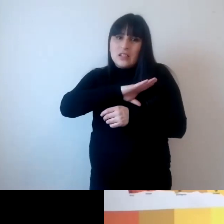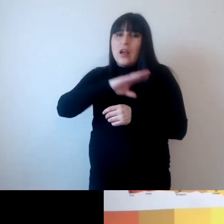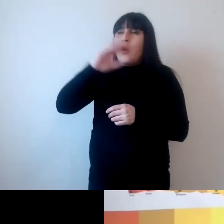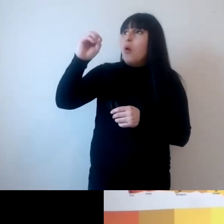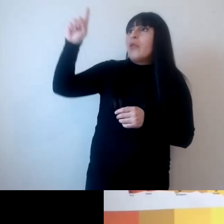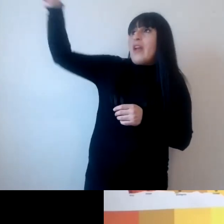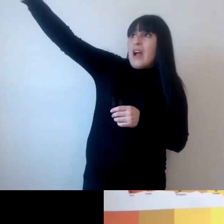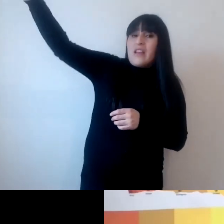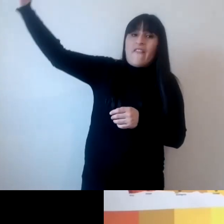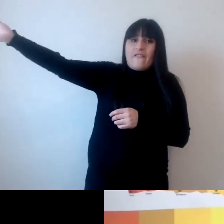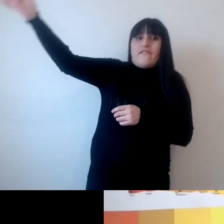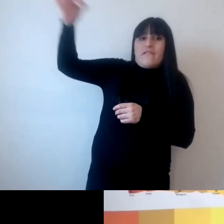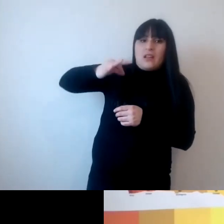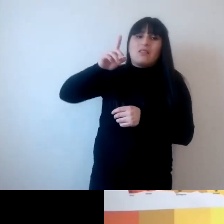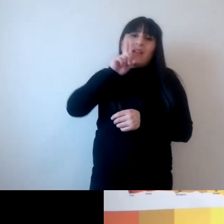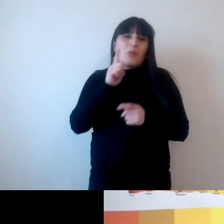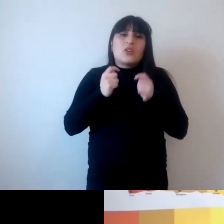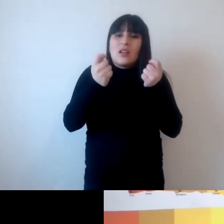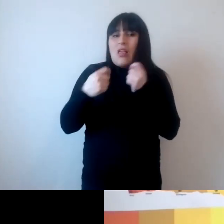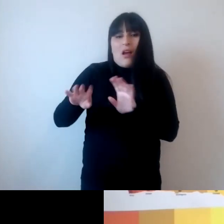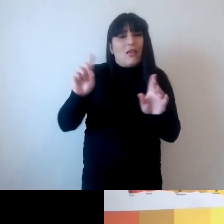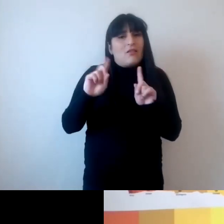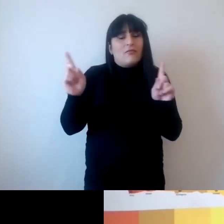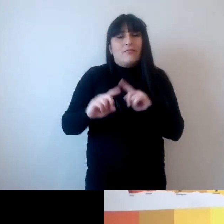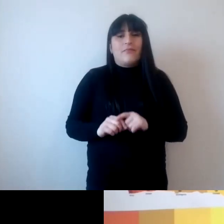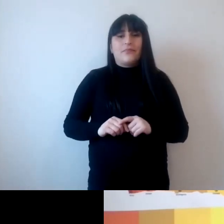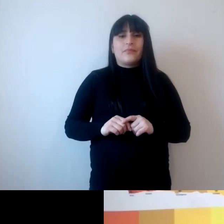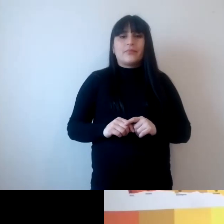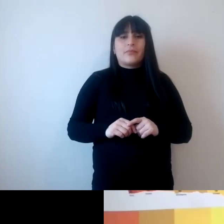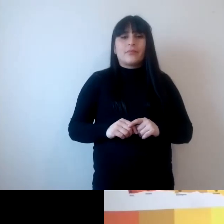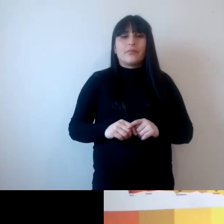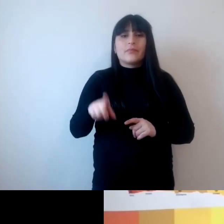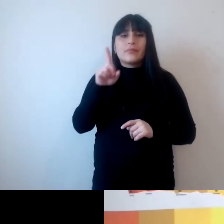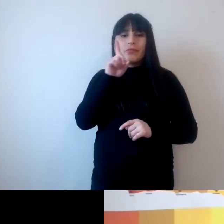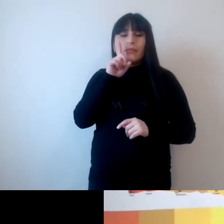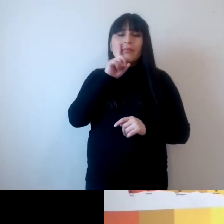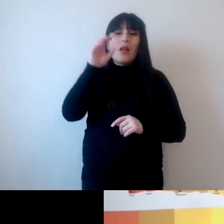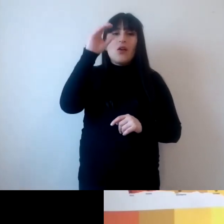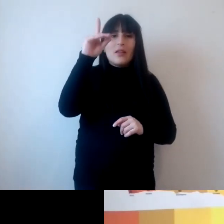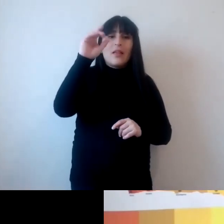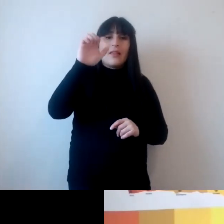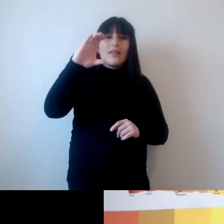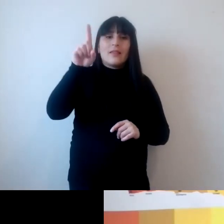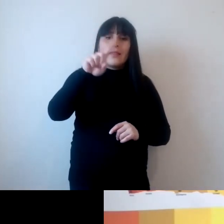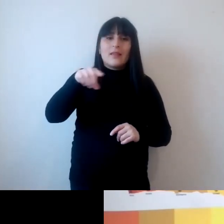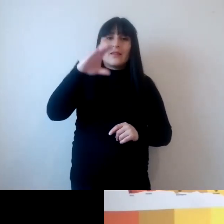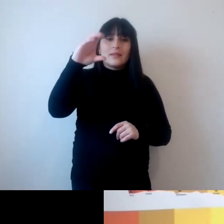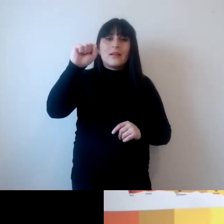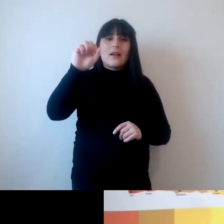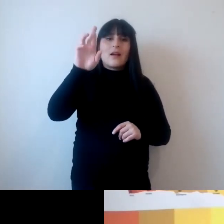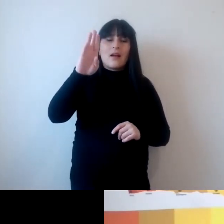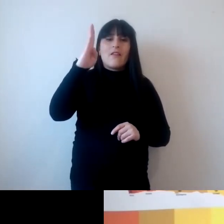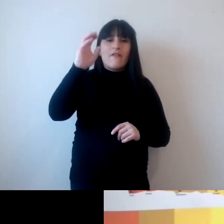tenemos que evitarlo y tenemos que descarbonizar nuestros modelos energéticos claramente y no se trata de